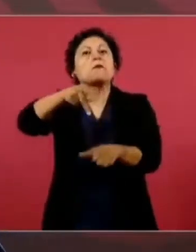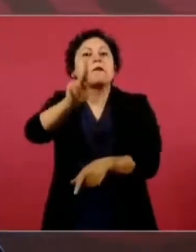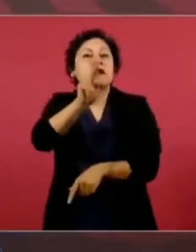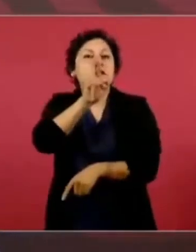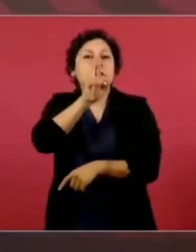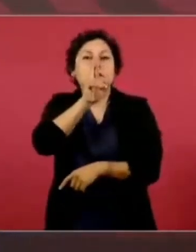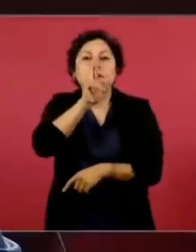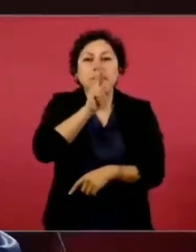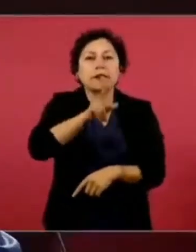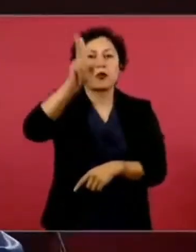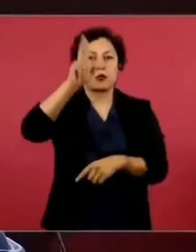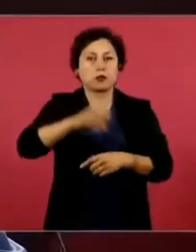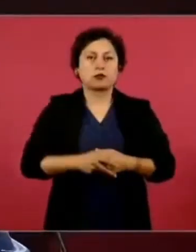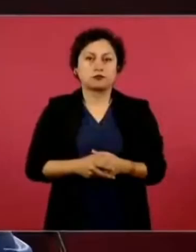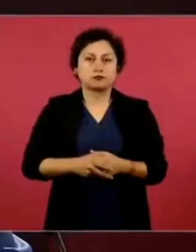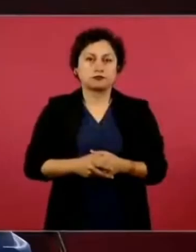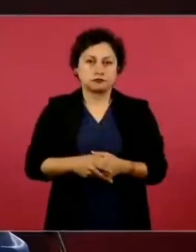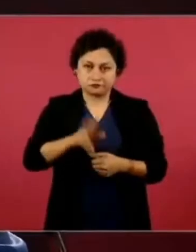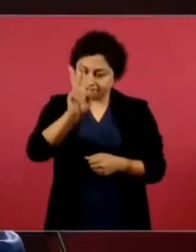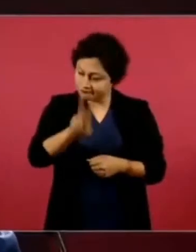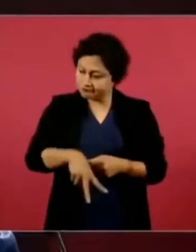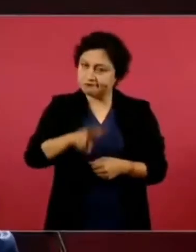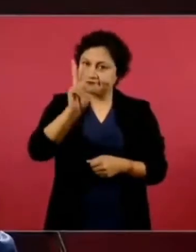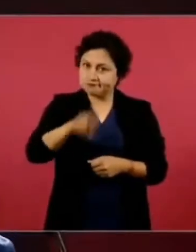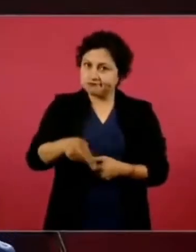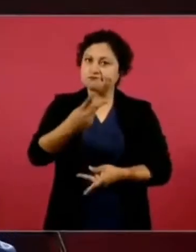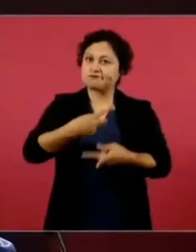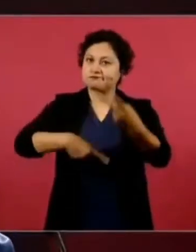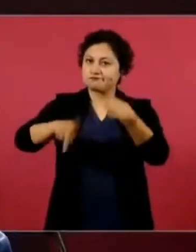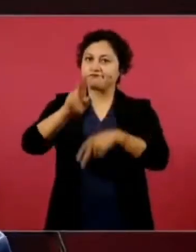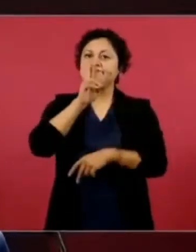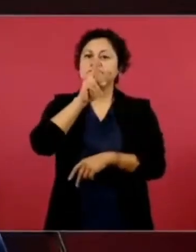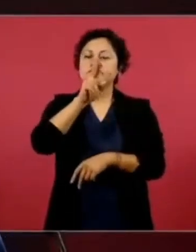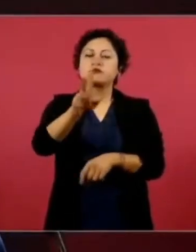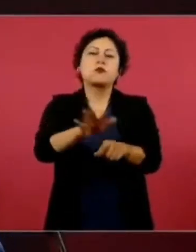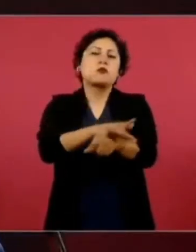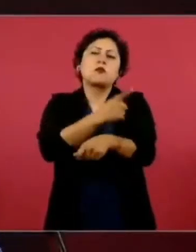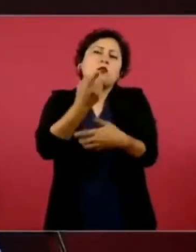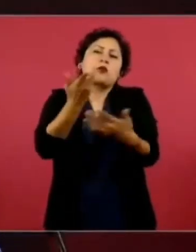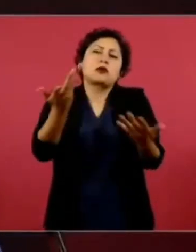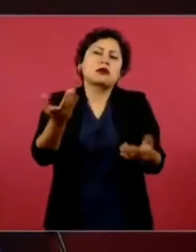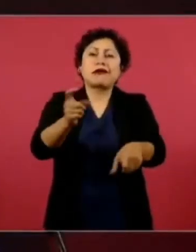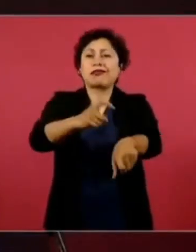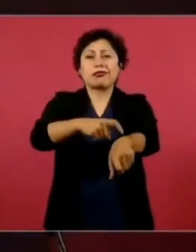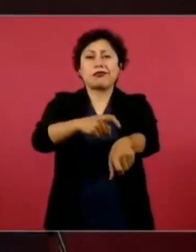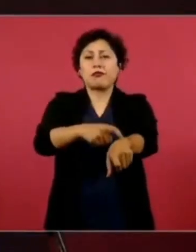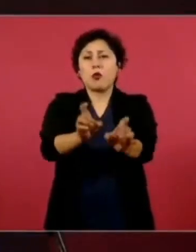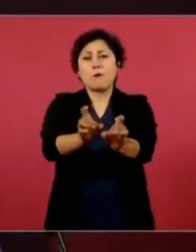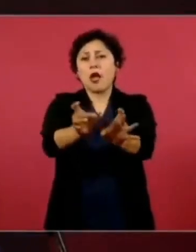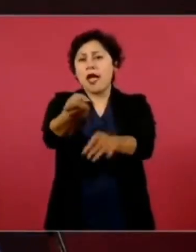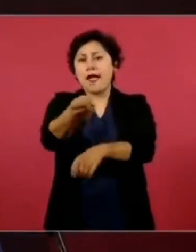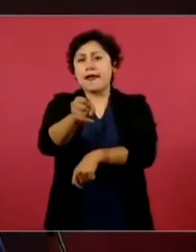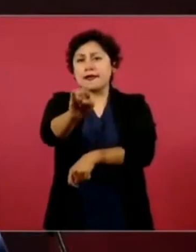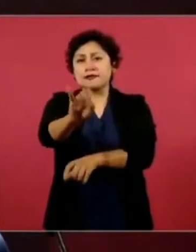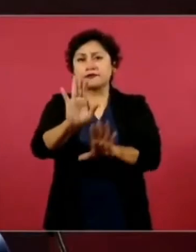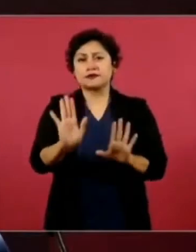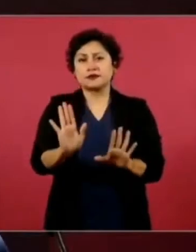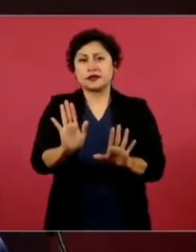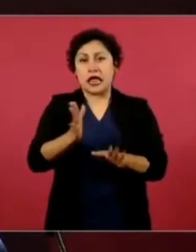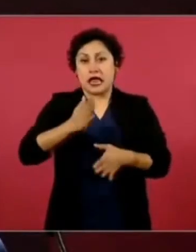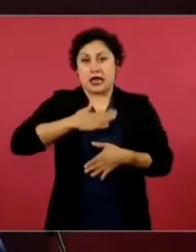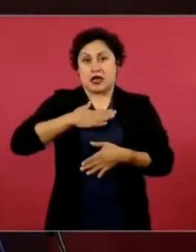circunstancias, la política es tiempo. A mí me tocó una etapa